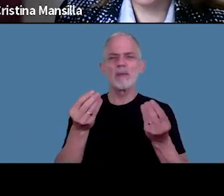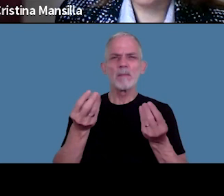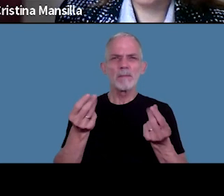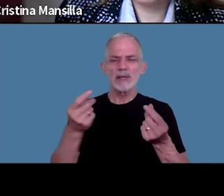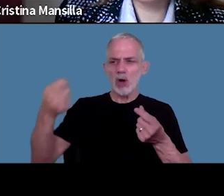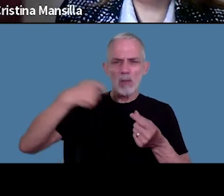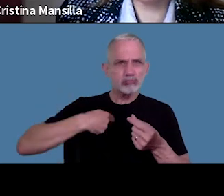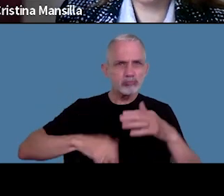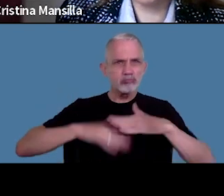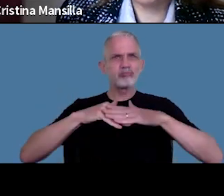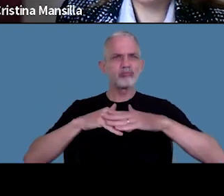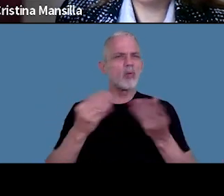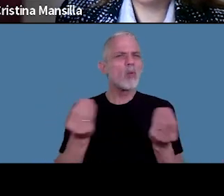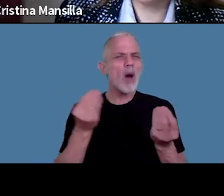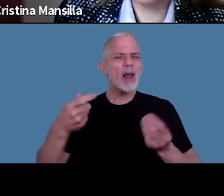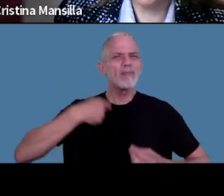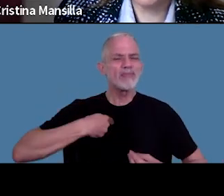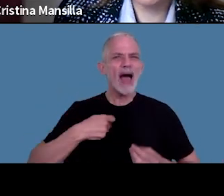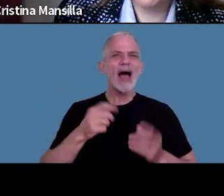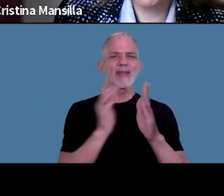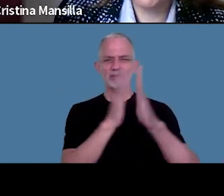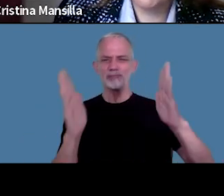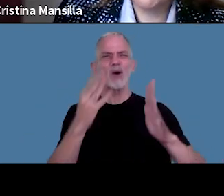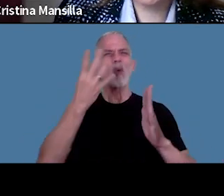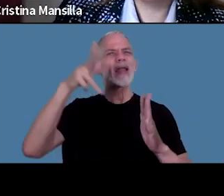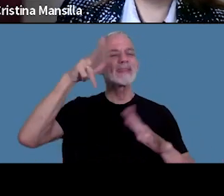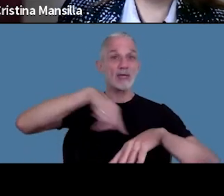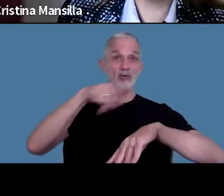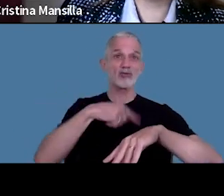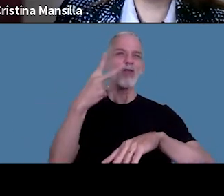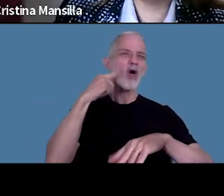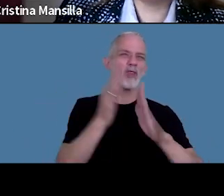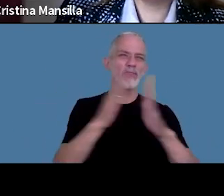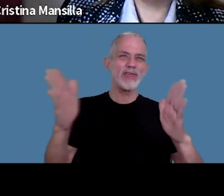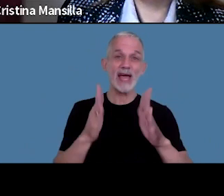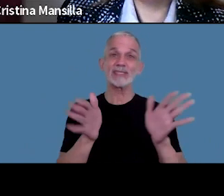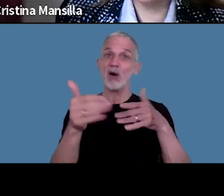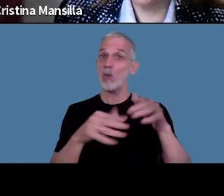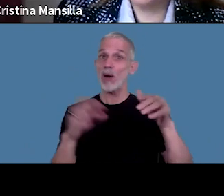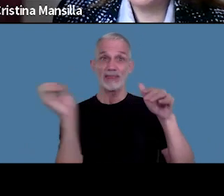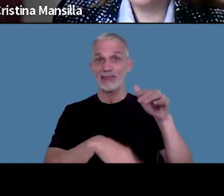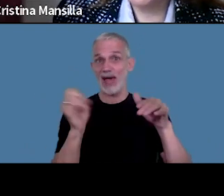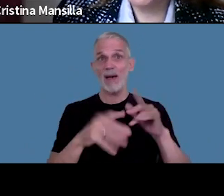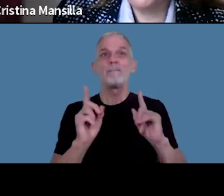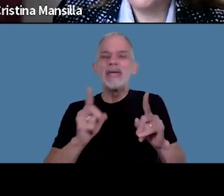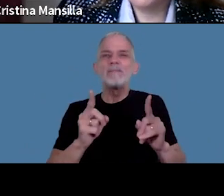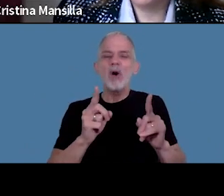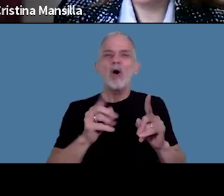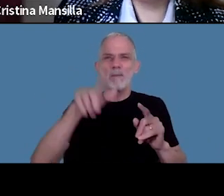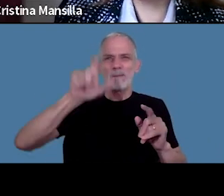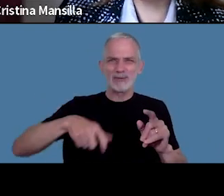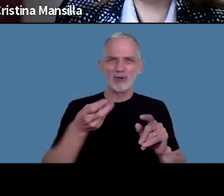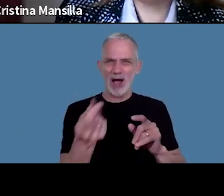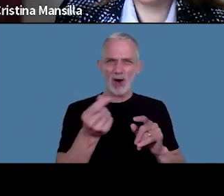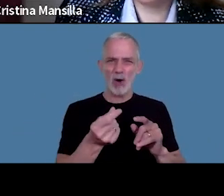reintegro se efectúa dentro de las 48 horas en la cuenta bancaria en la cual el consumidor